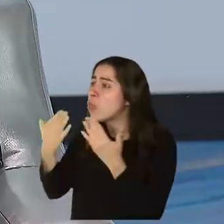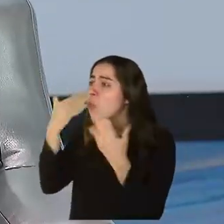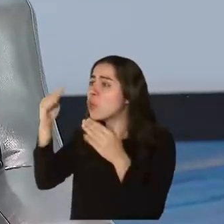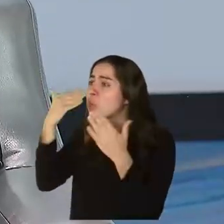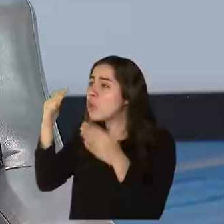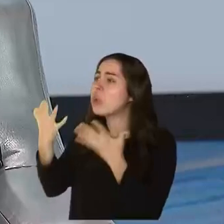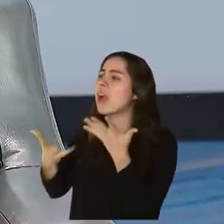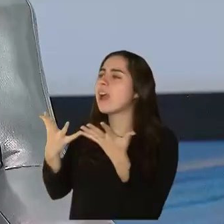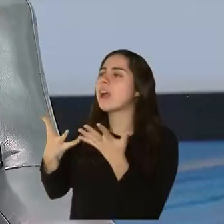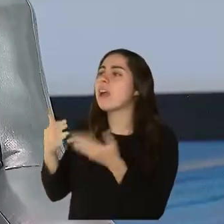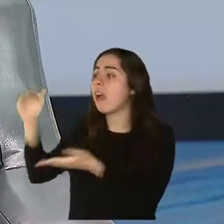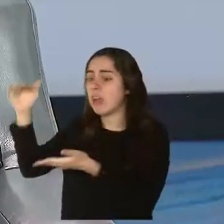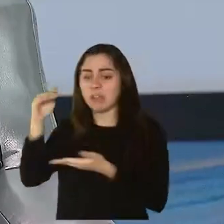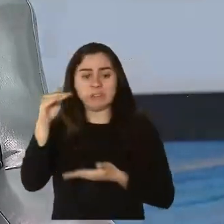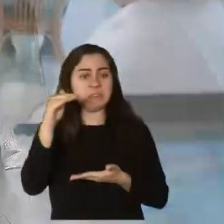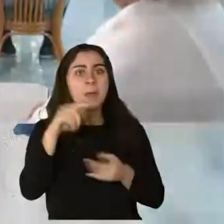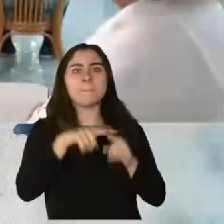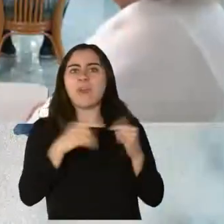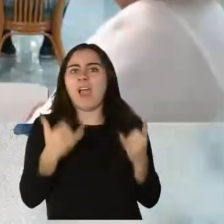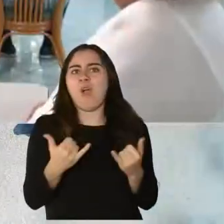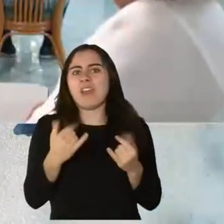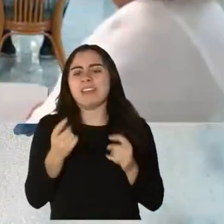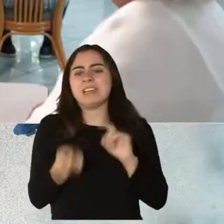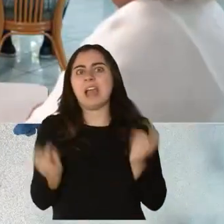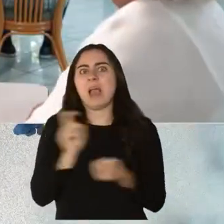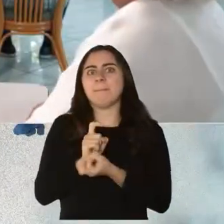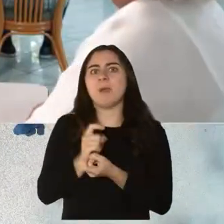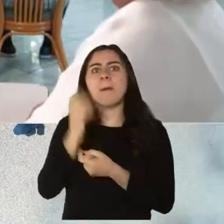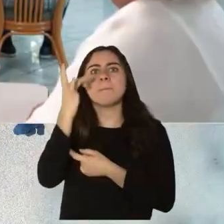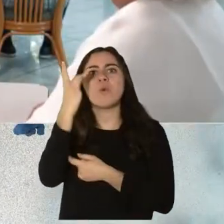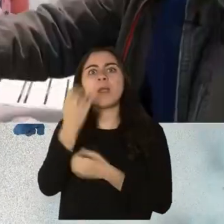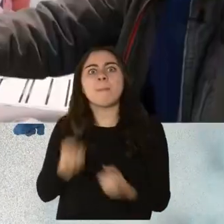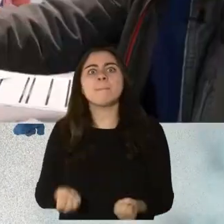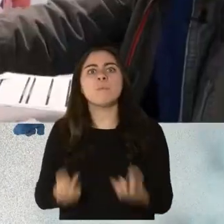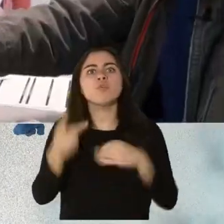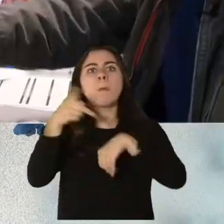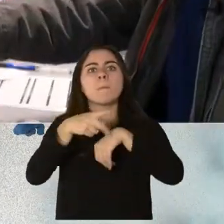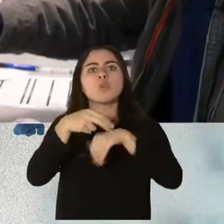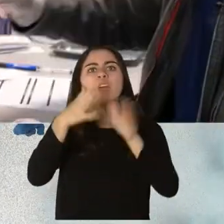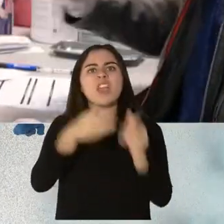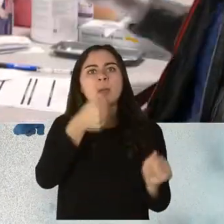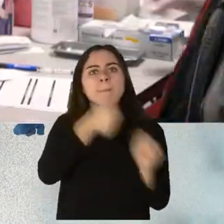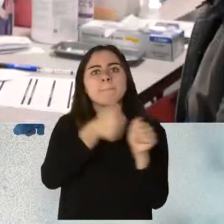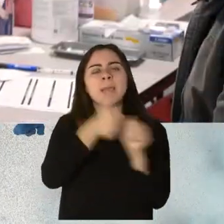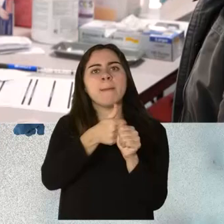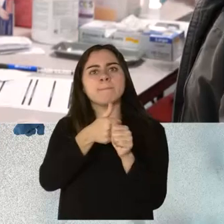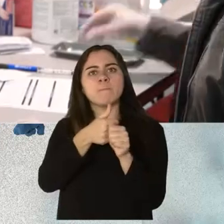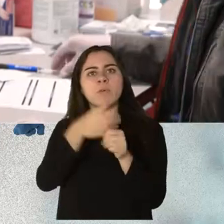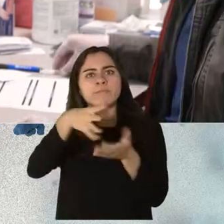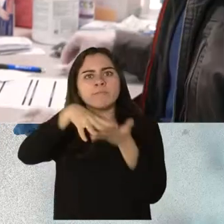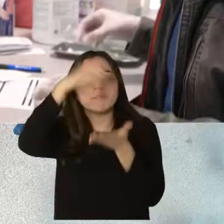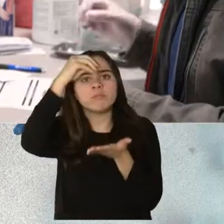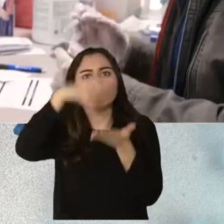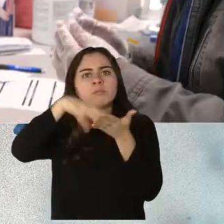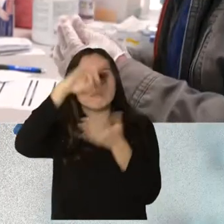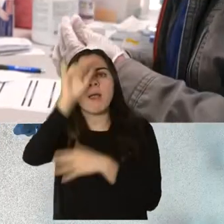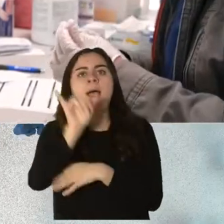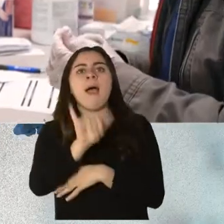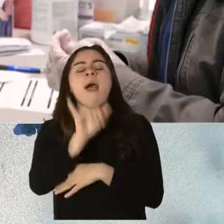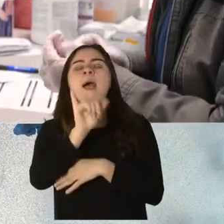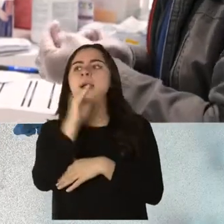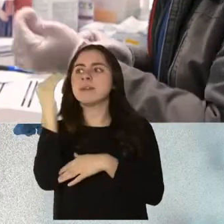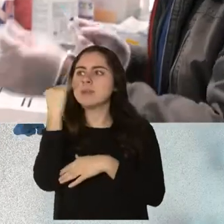encontramos, sí, la mayoría de los puertorriqueños han decidido, han pensado, que sí, esta es una gran herramienta de prevención y están